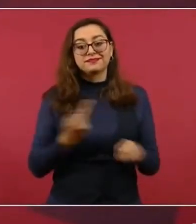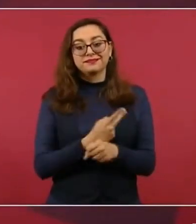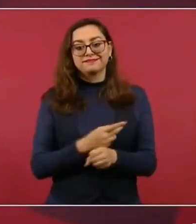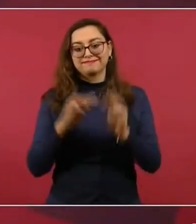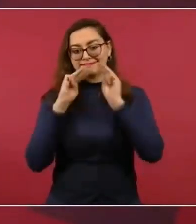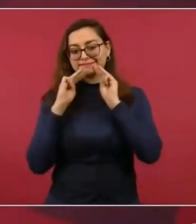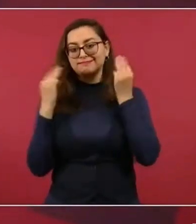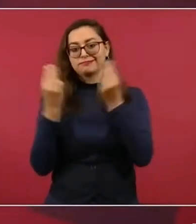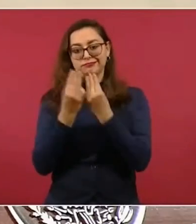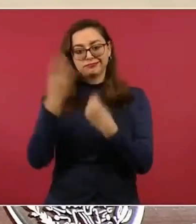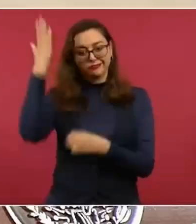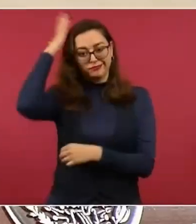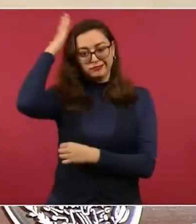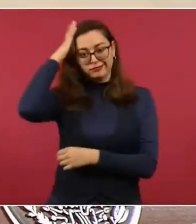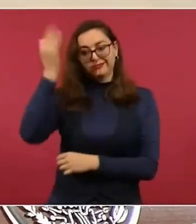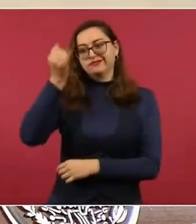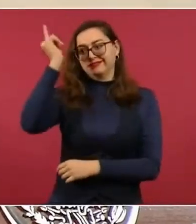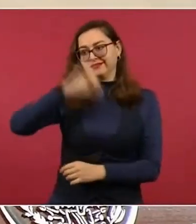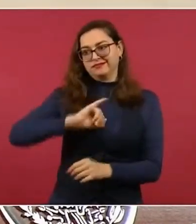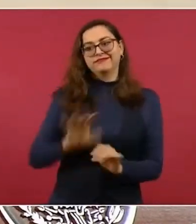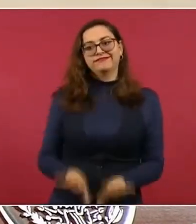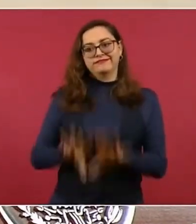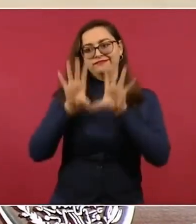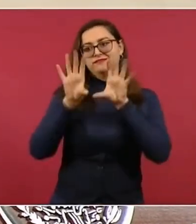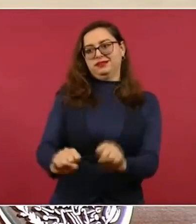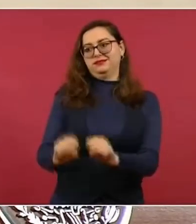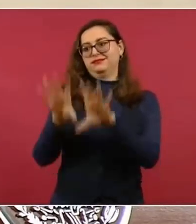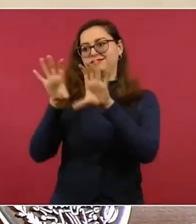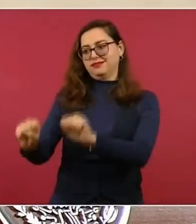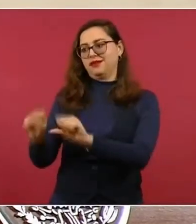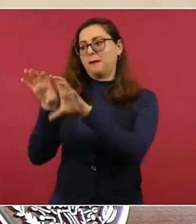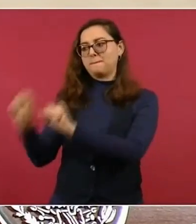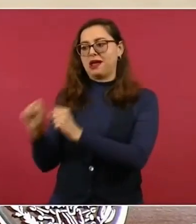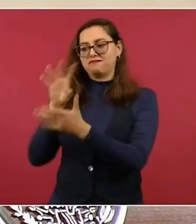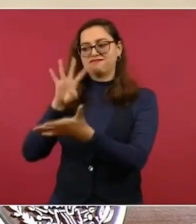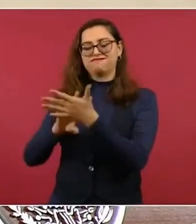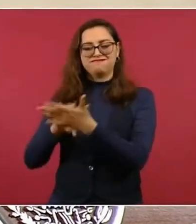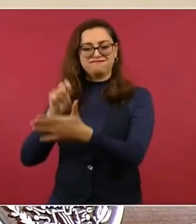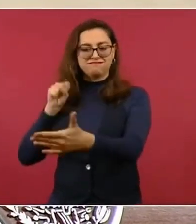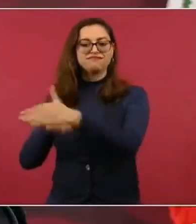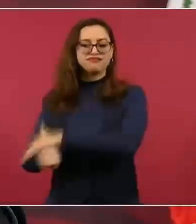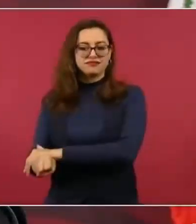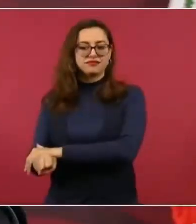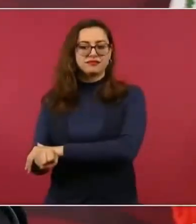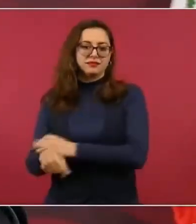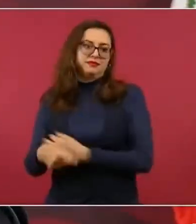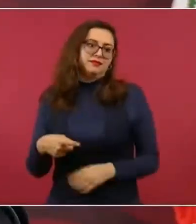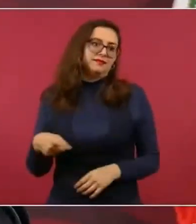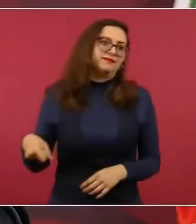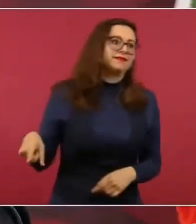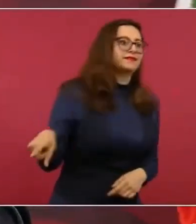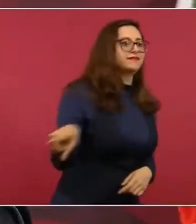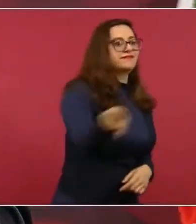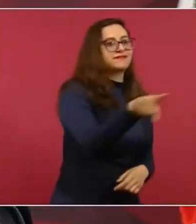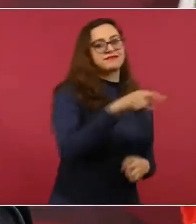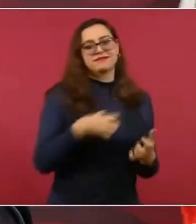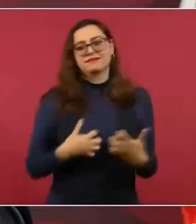presuntos responsables del manejo